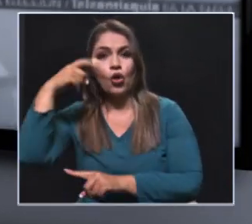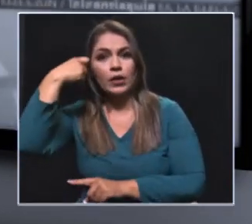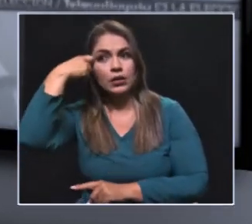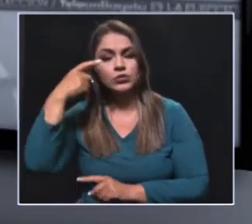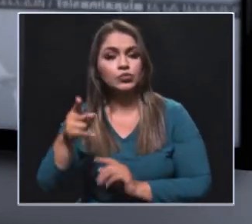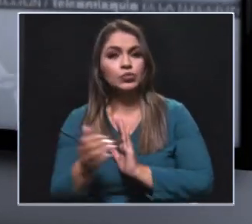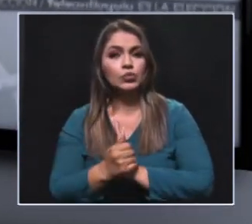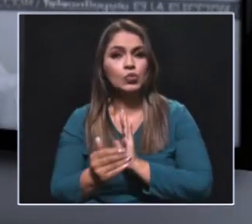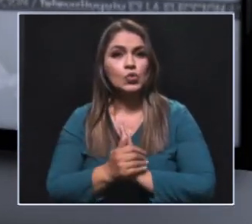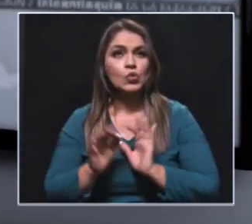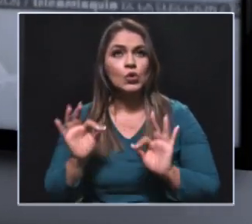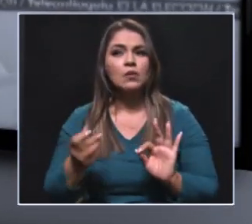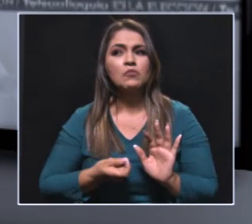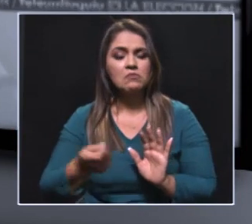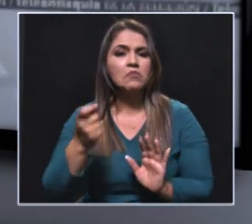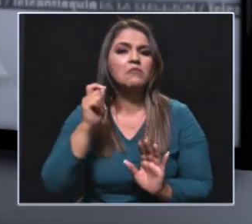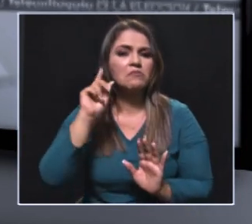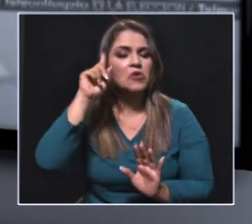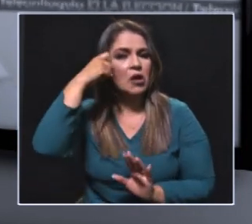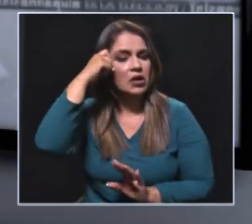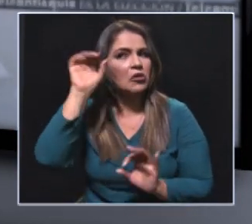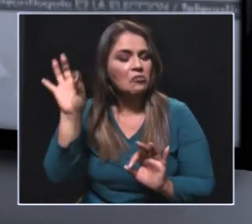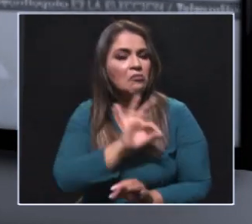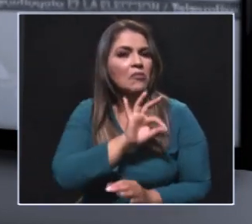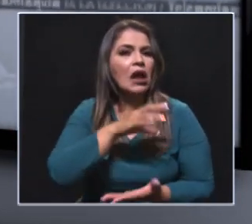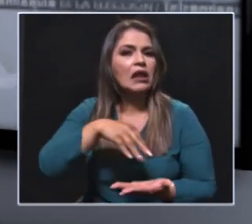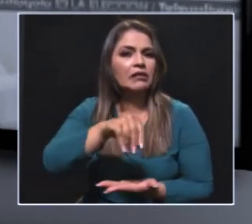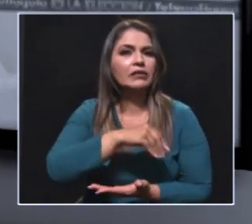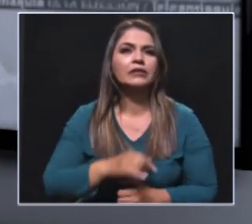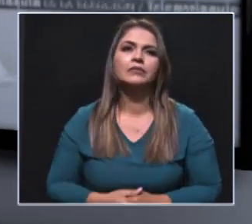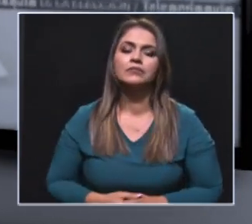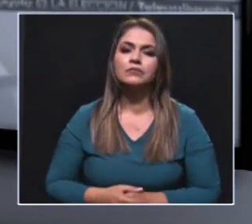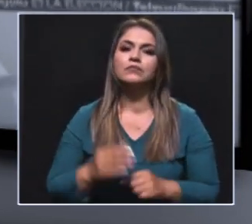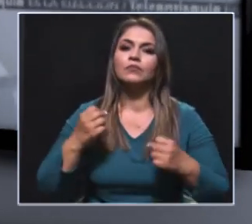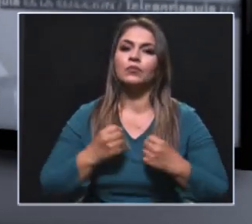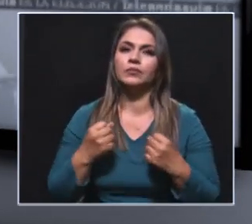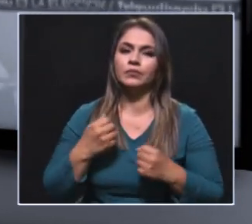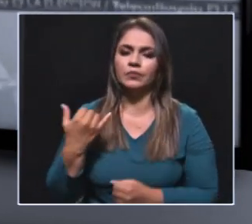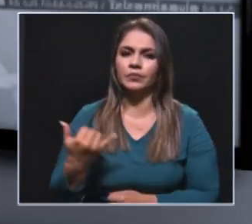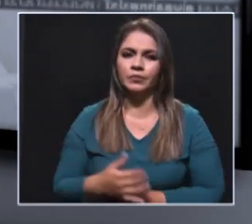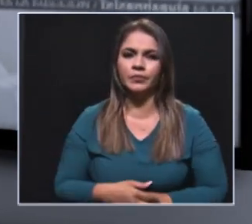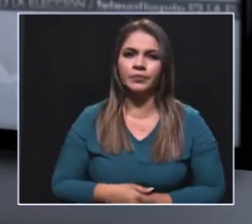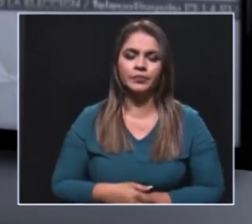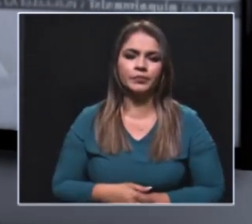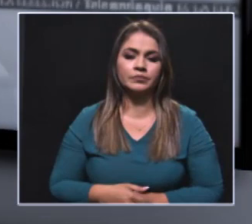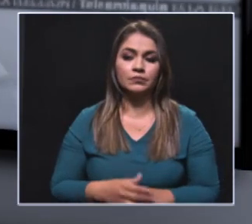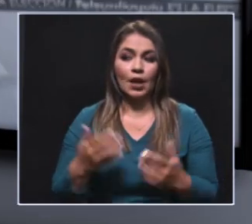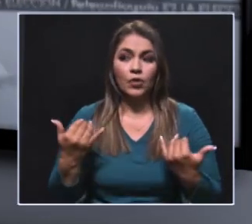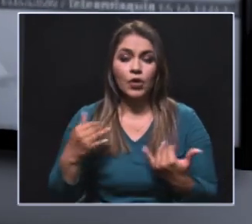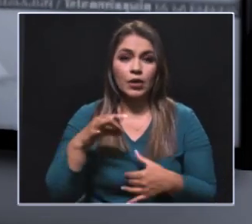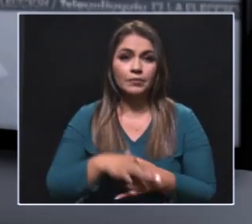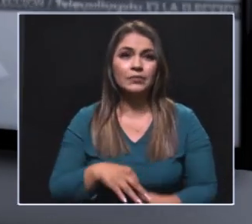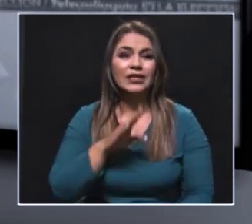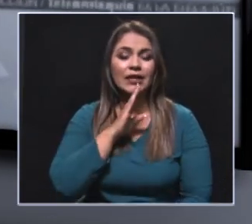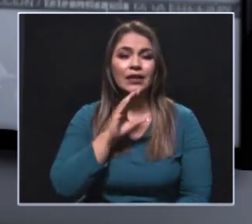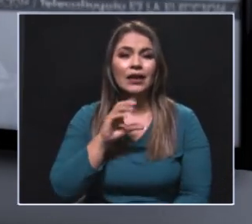por su capacidad será elegida seguramente la próxima gobernadora en Atlántico. Y vemos que en Bogotá, por ejemplo, hoy, si las elecciones fueran en este momento,